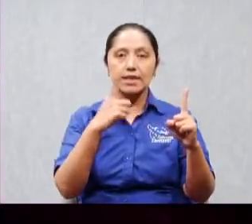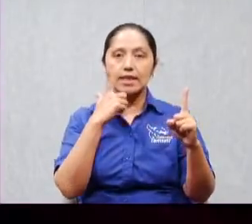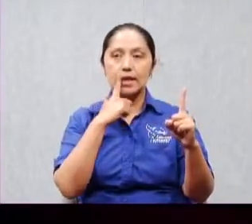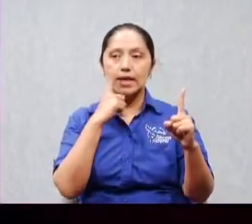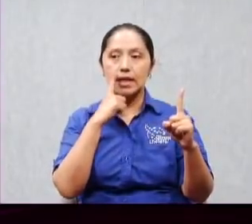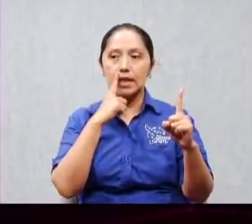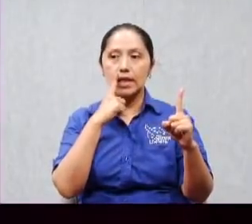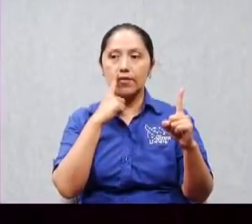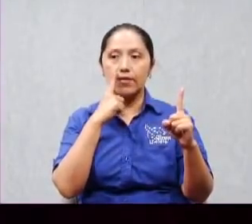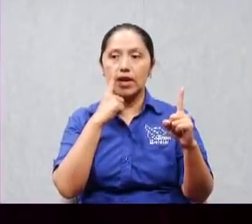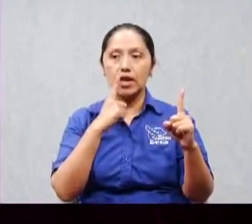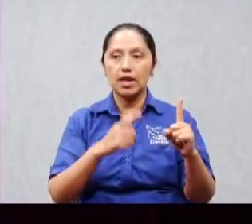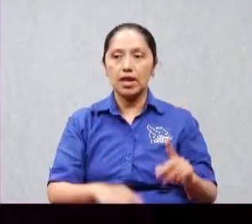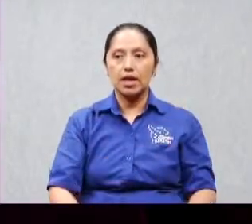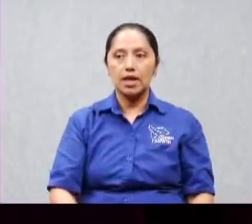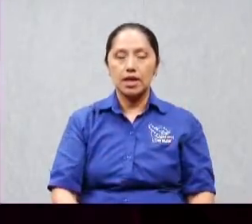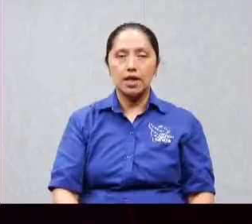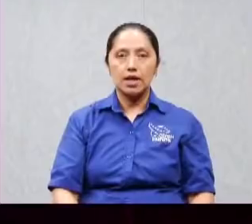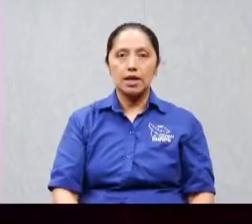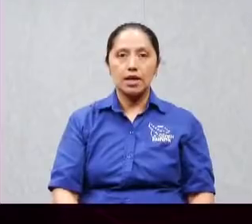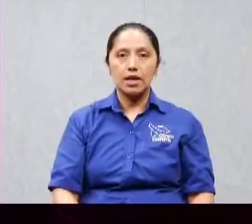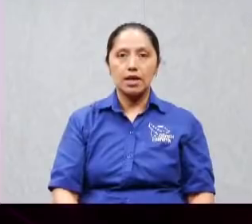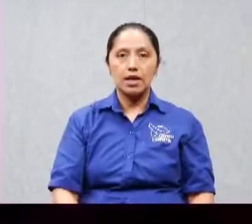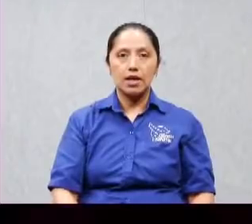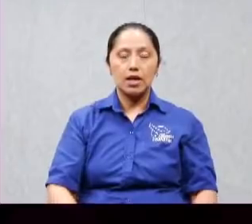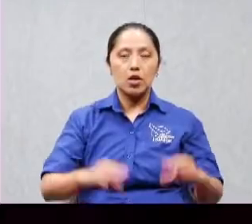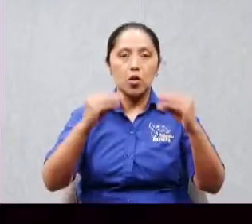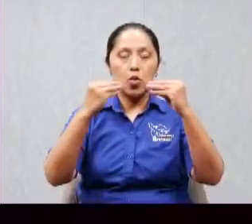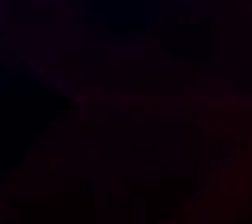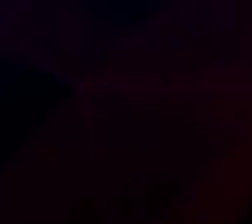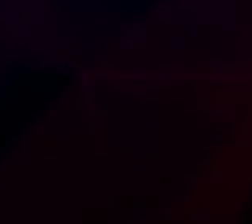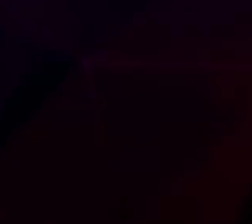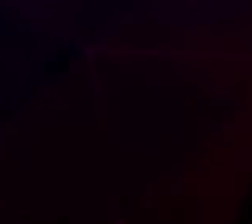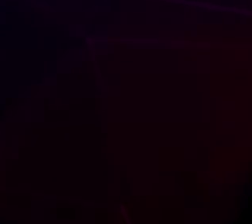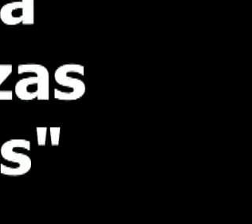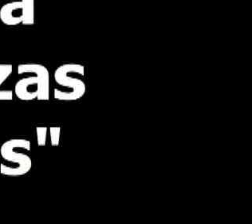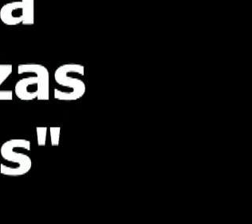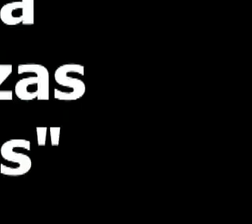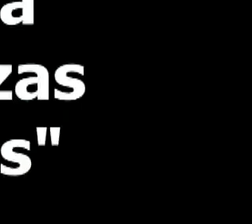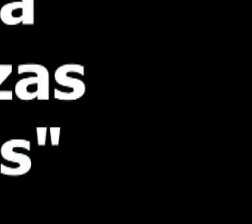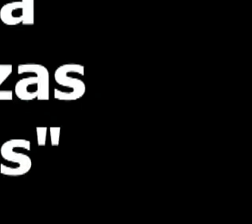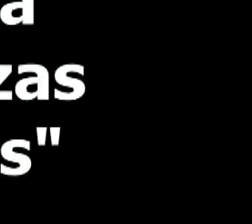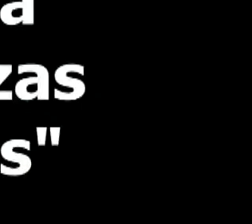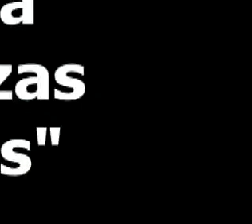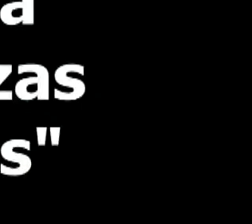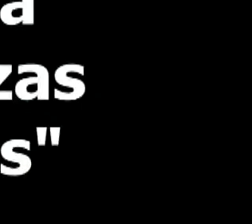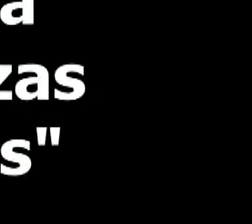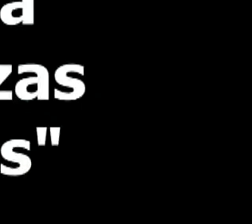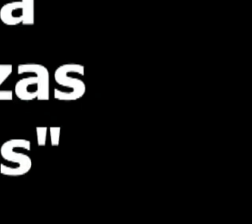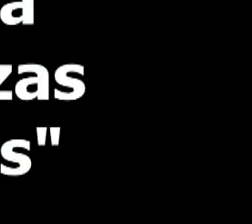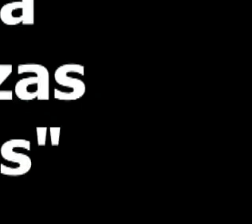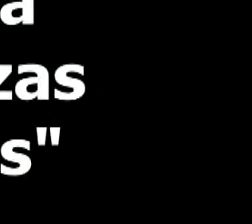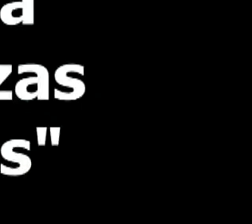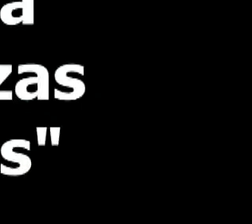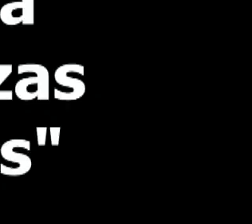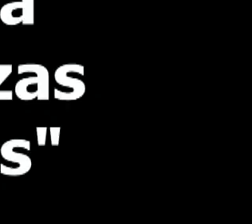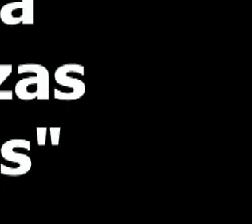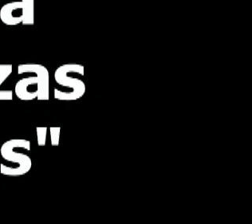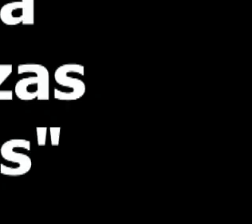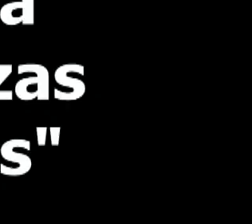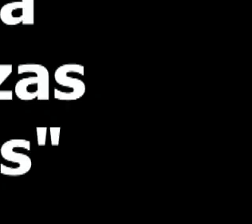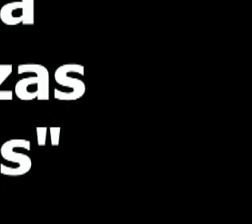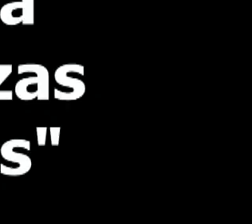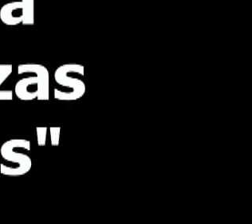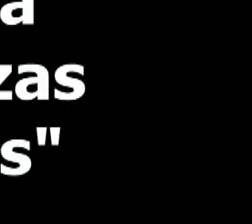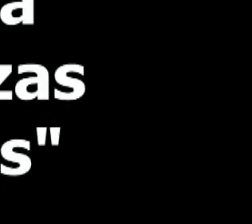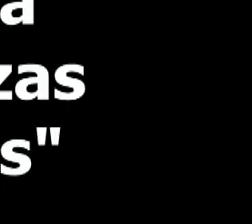escriba lo instruyeron entonces aquí yo miro algo bien tremendo precioso lindo hermano ¿cómo